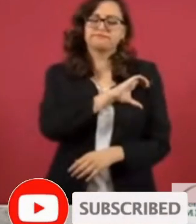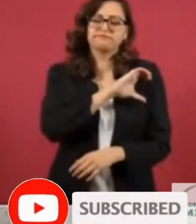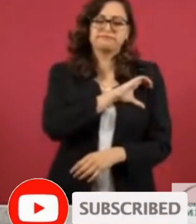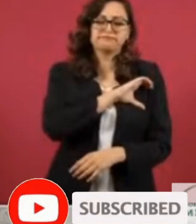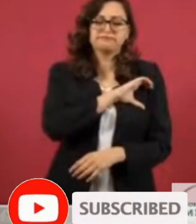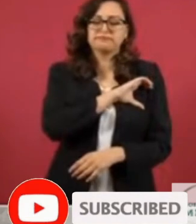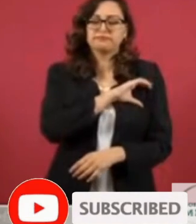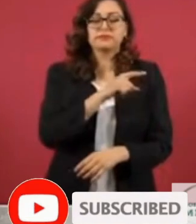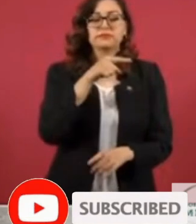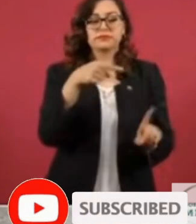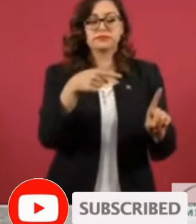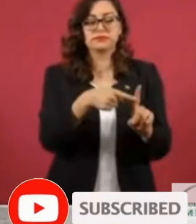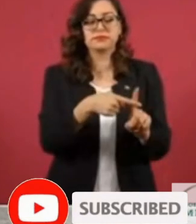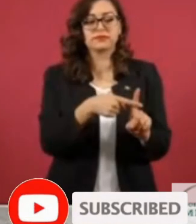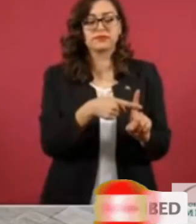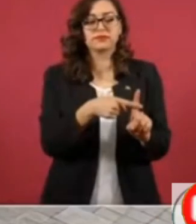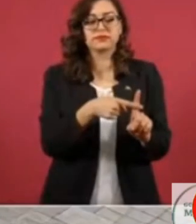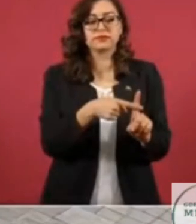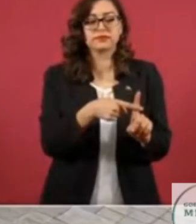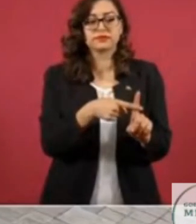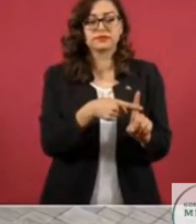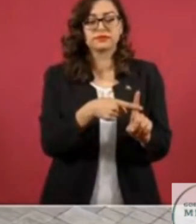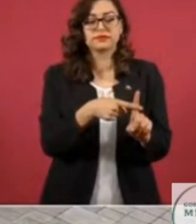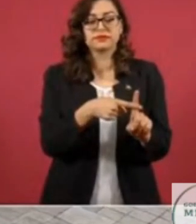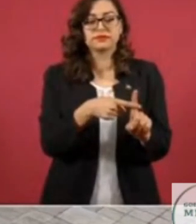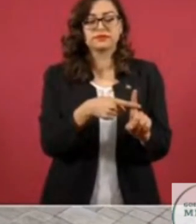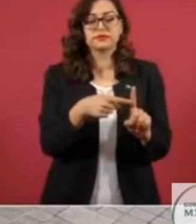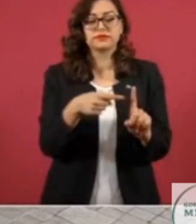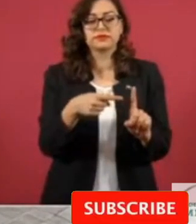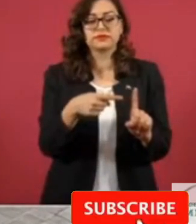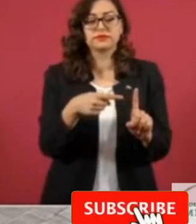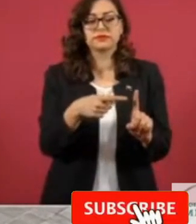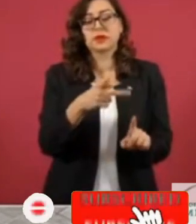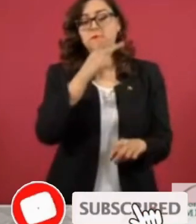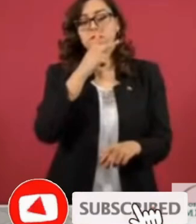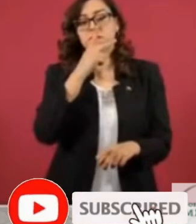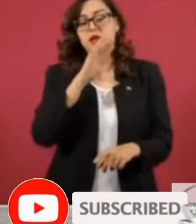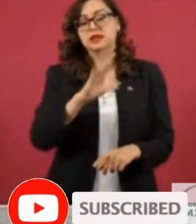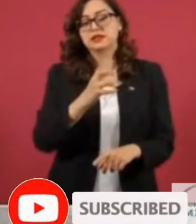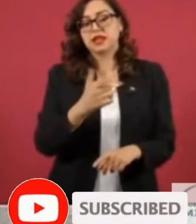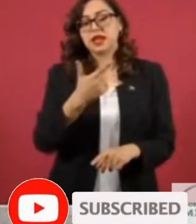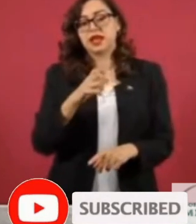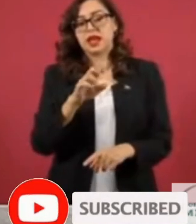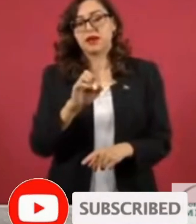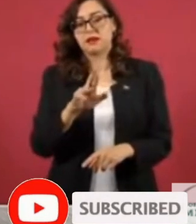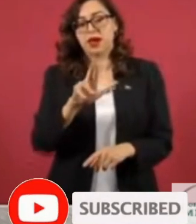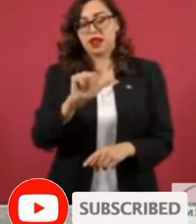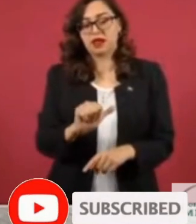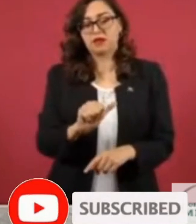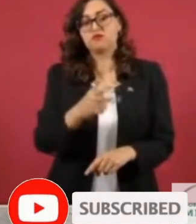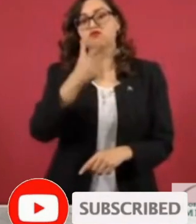hija de Ernesto Che Guevara, el gran